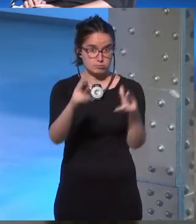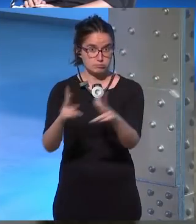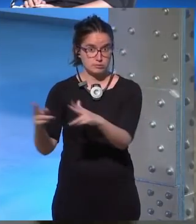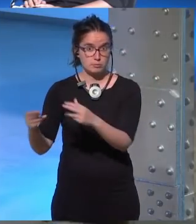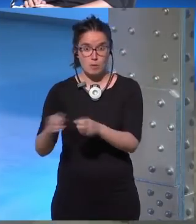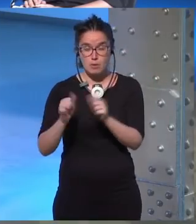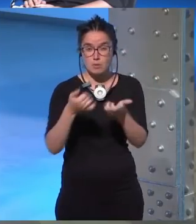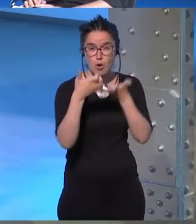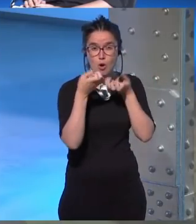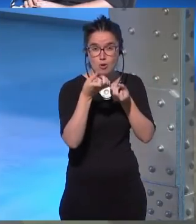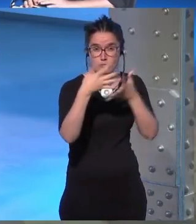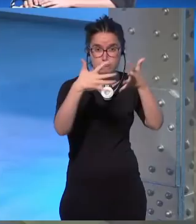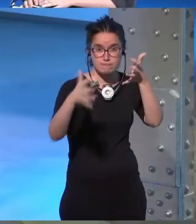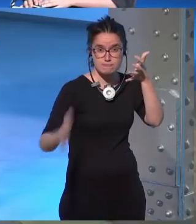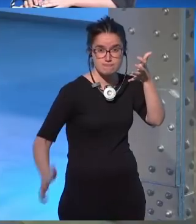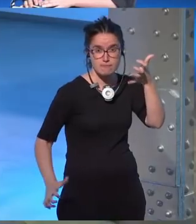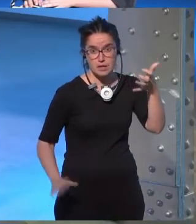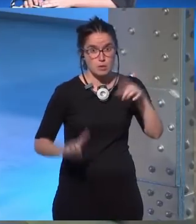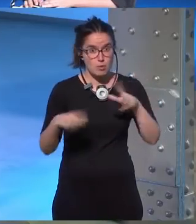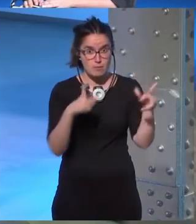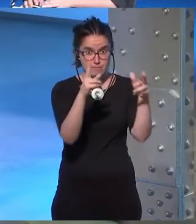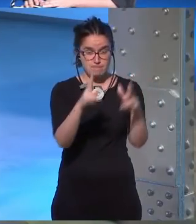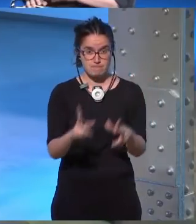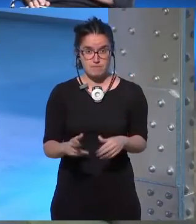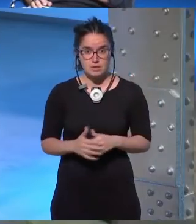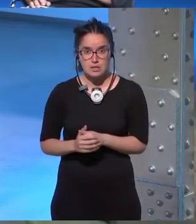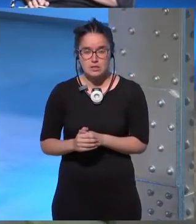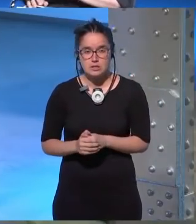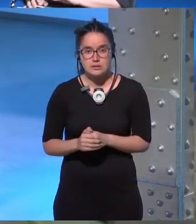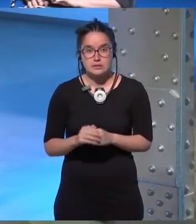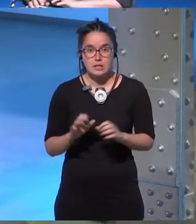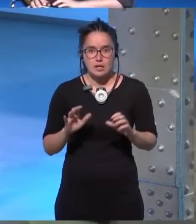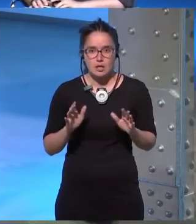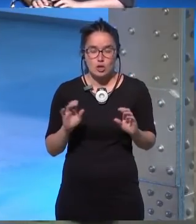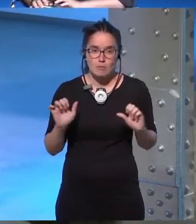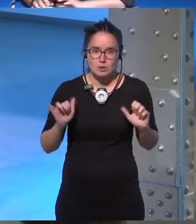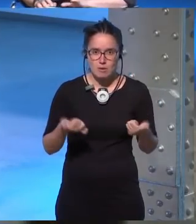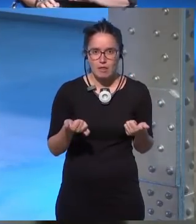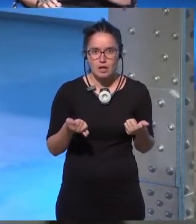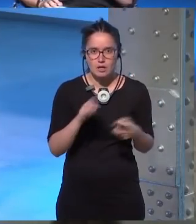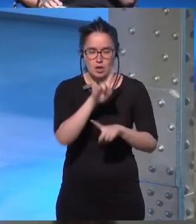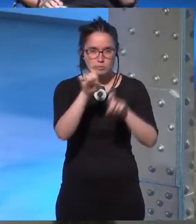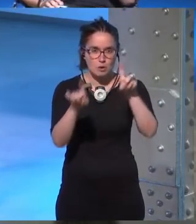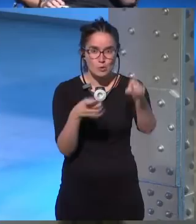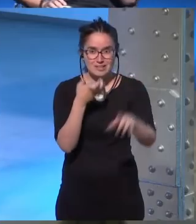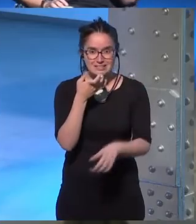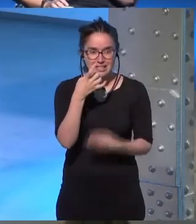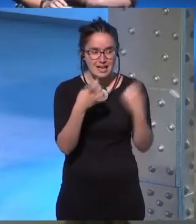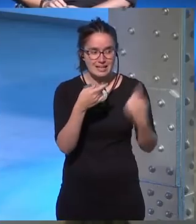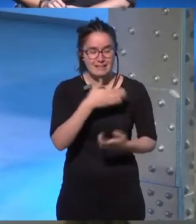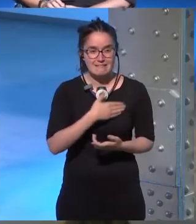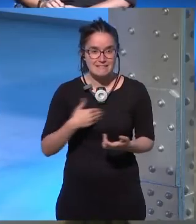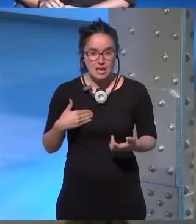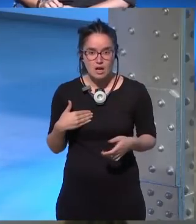lo suelta todo y ya está vamos creo que vamos a ir abriendo el turno de preguntas si alguien quiere